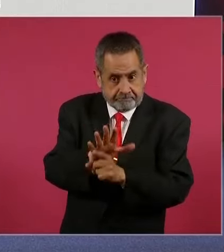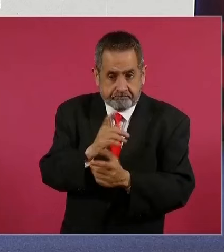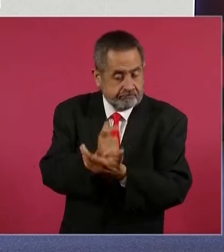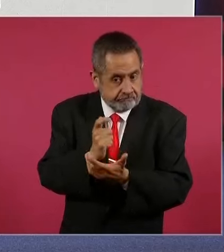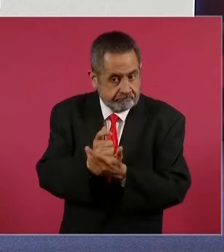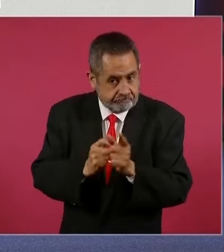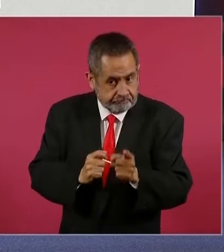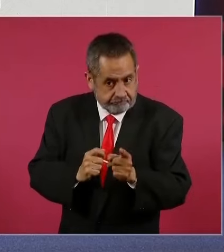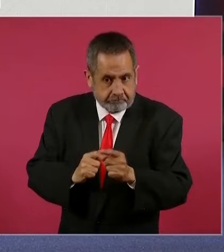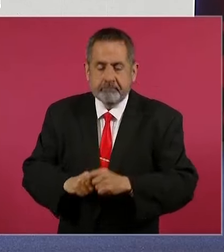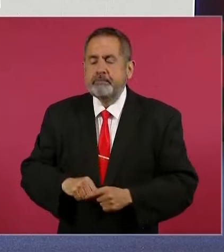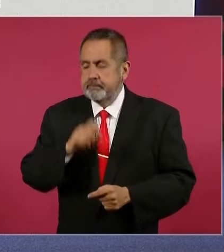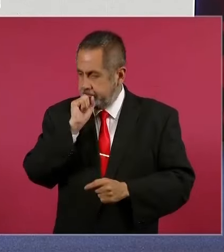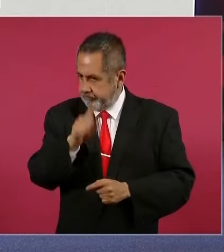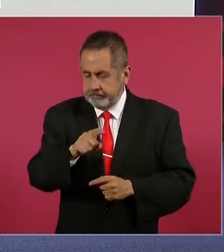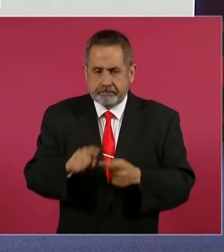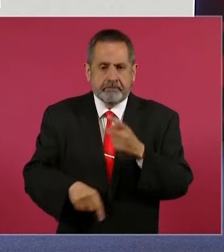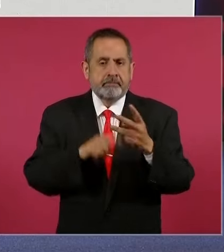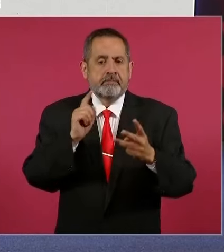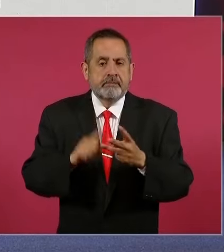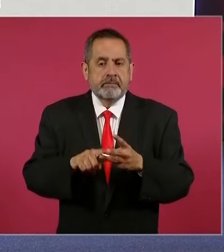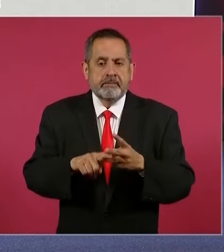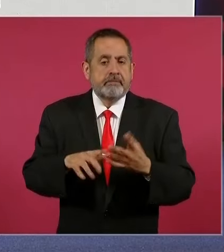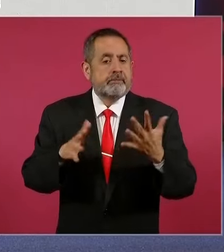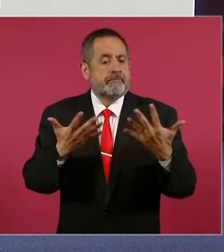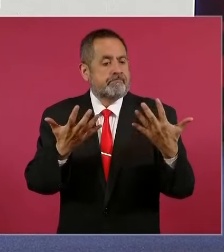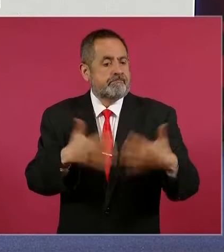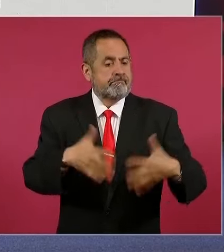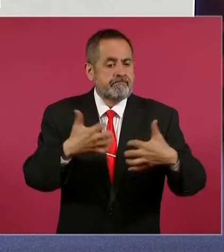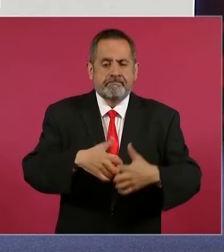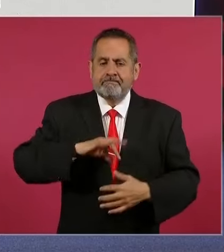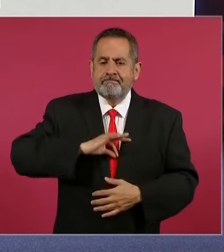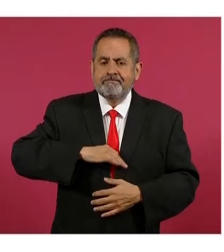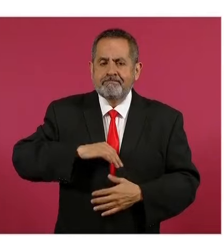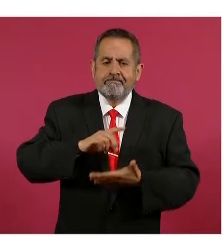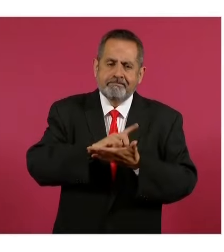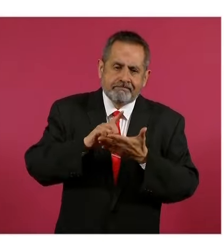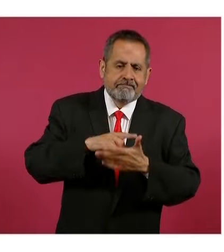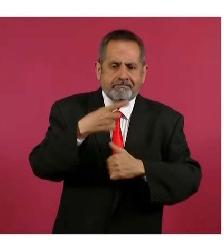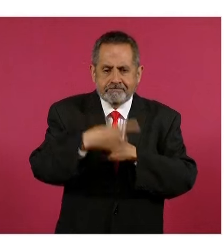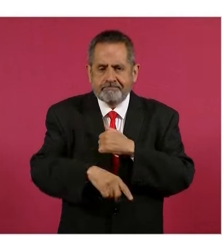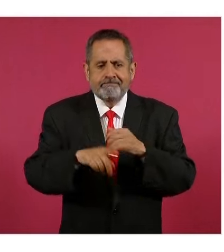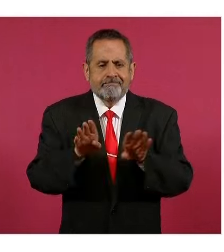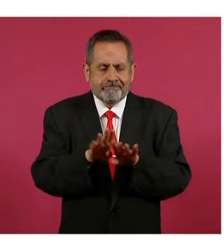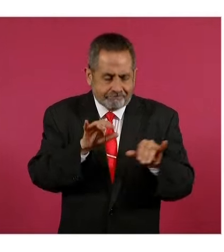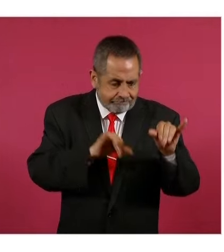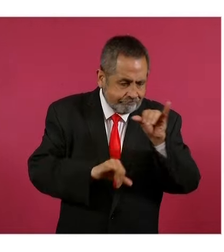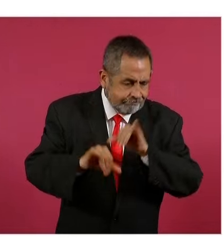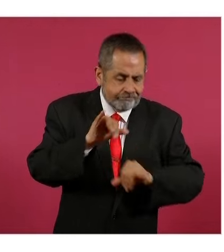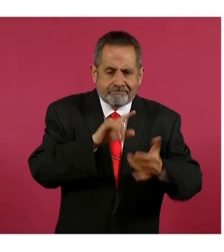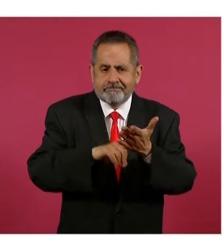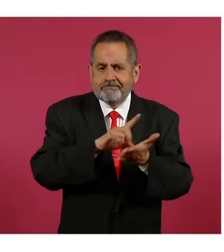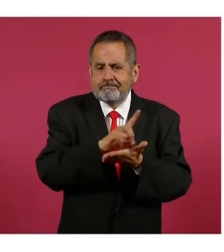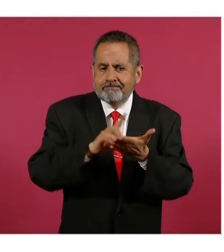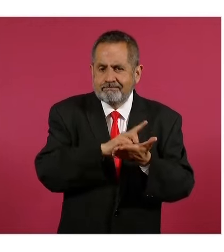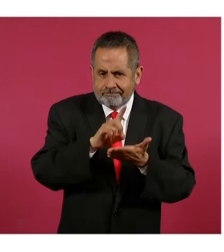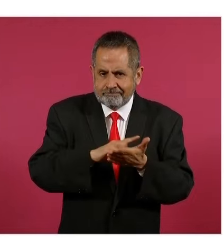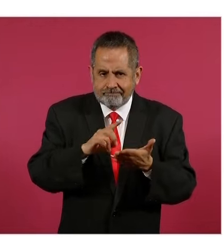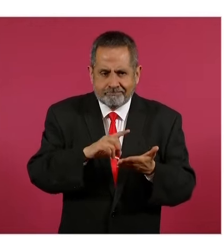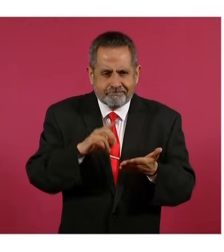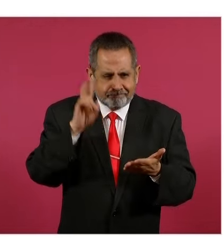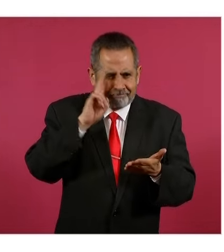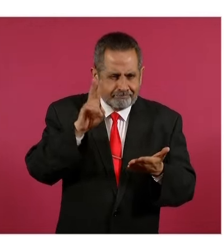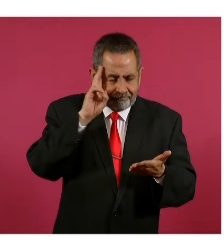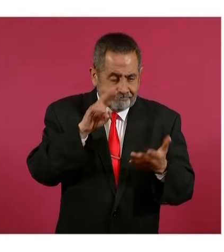producción, distribución y enajenación de sustancias tóxicas, precursores químicos y drogas sintéticas